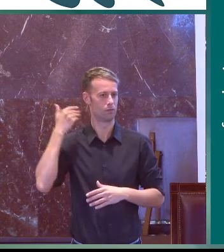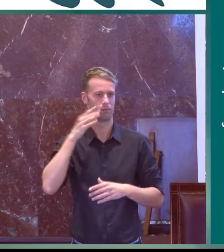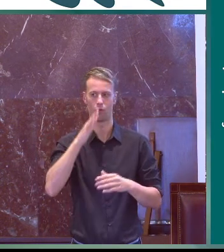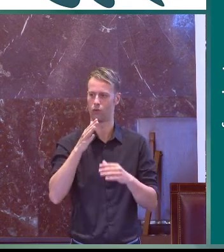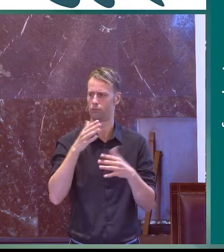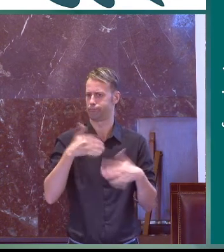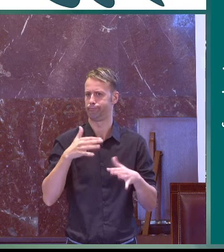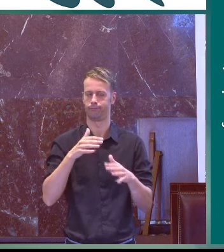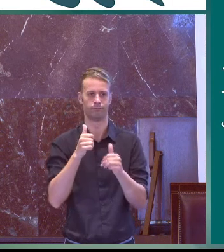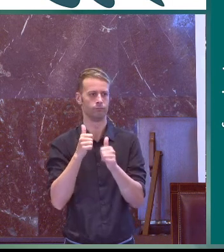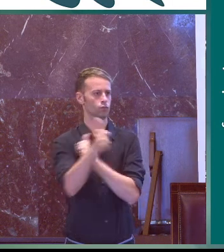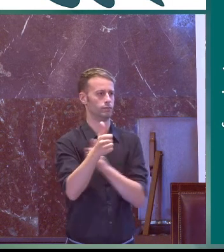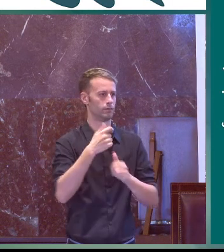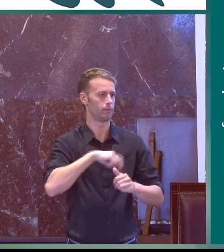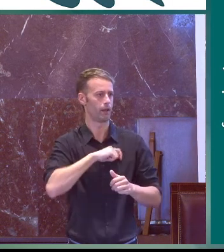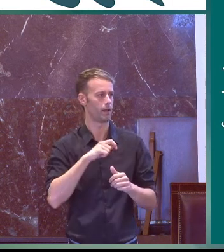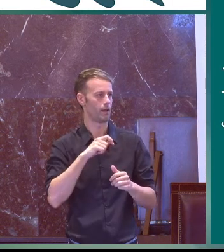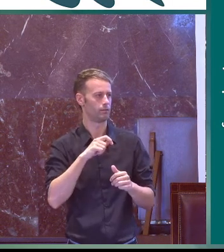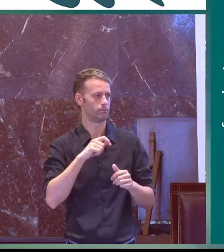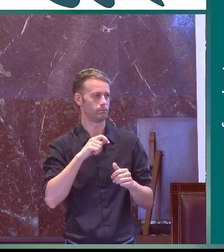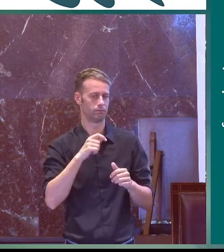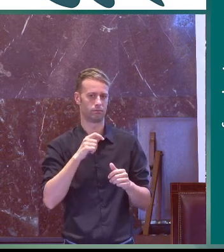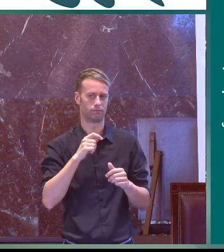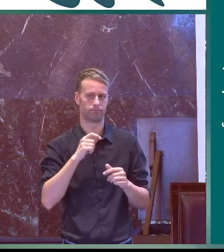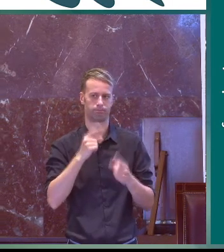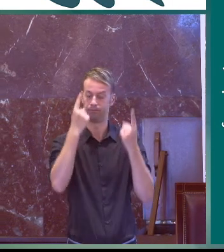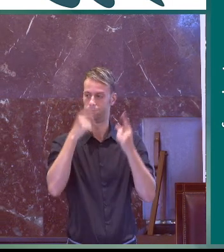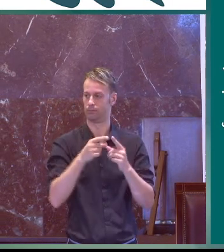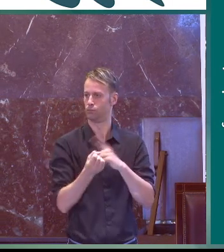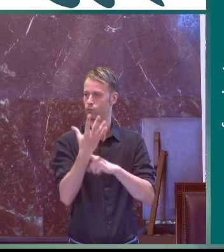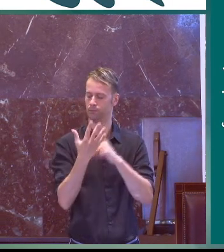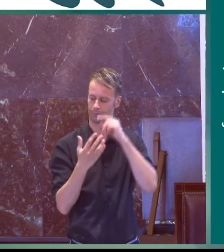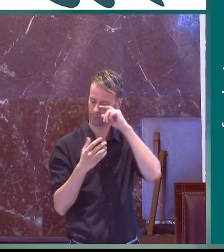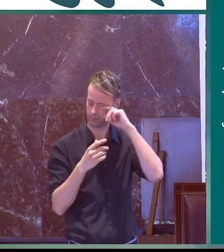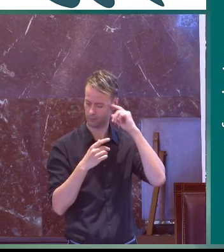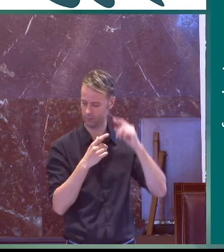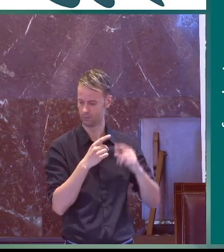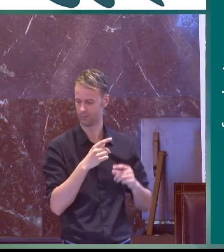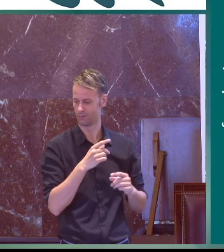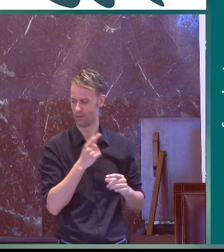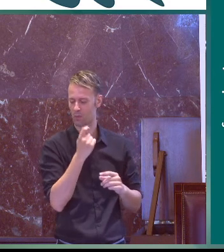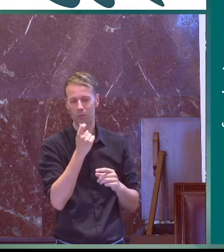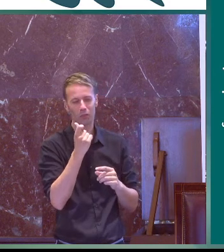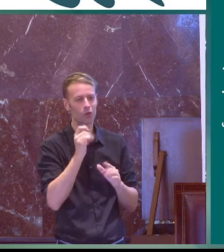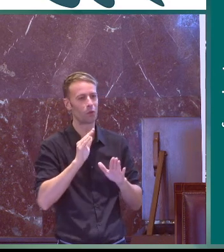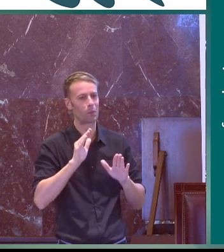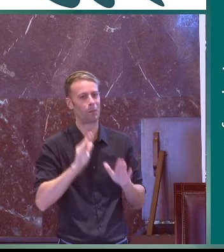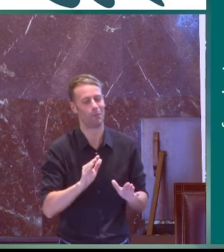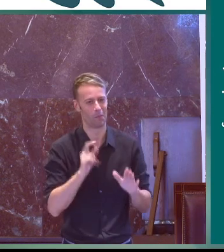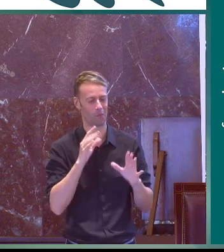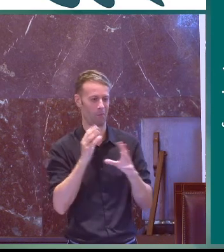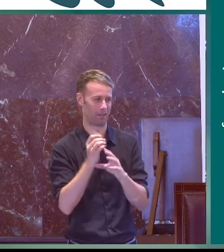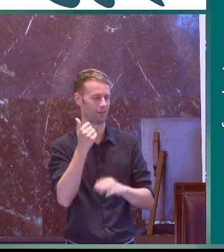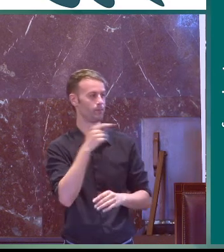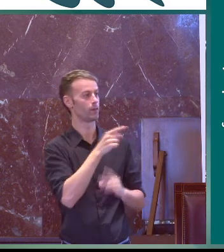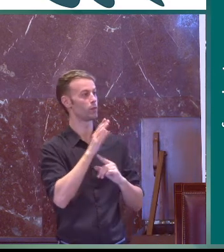creo que la fundación creo puede estar orgullosa de haber sido bastante adelantada en España y haber